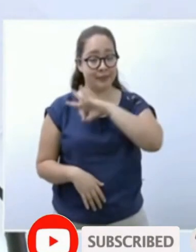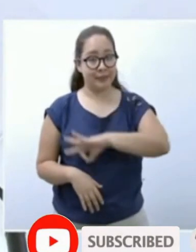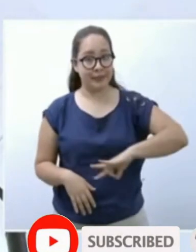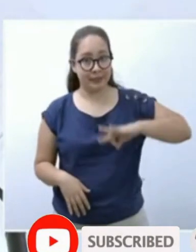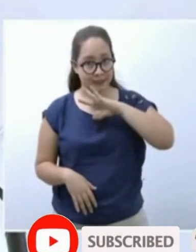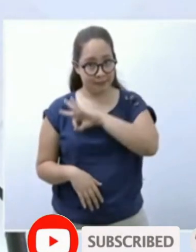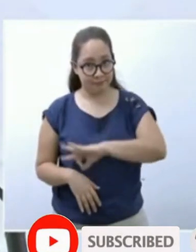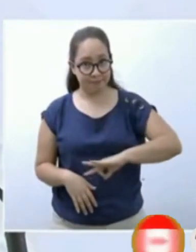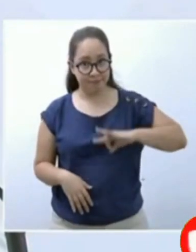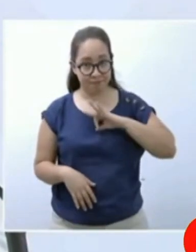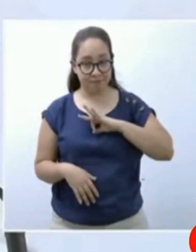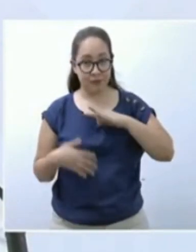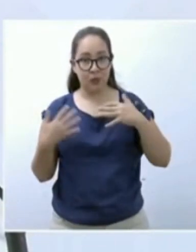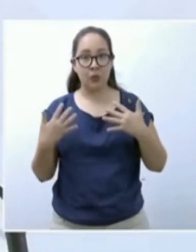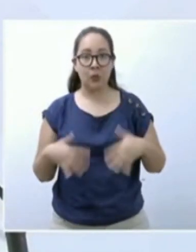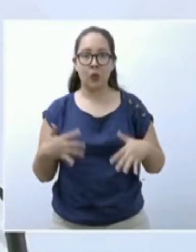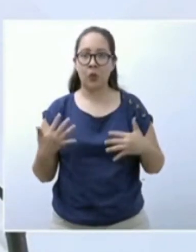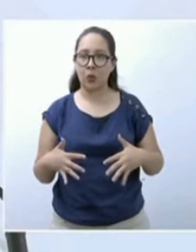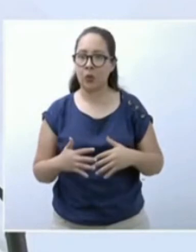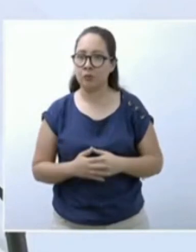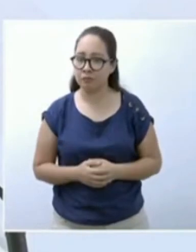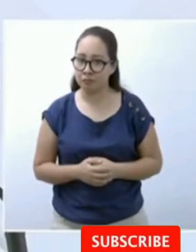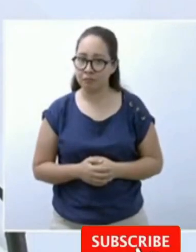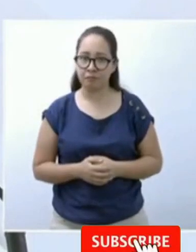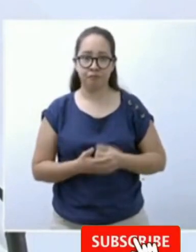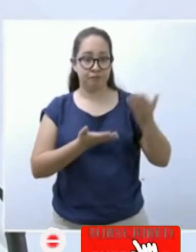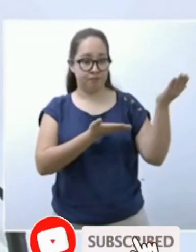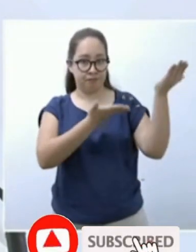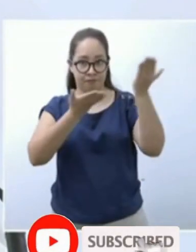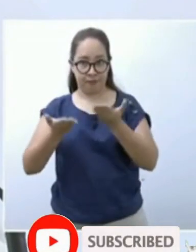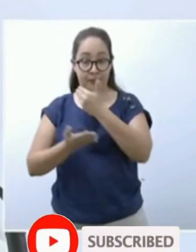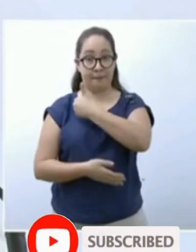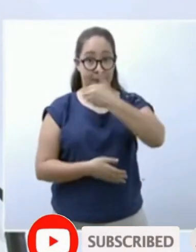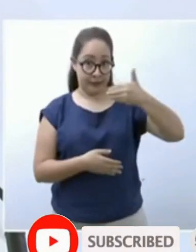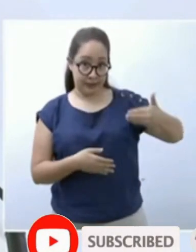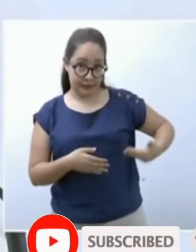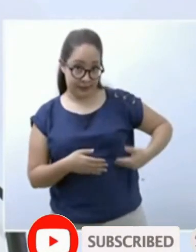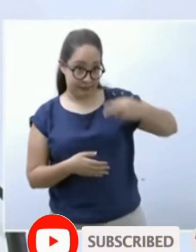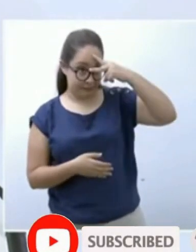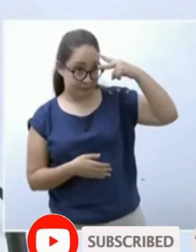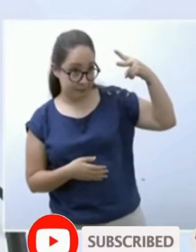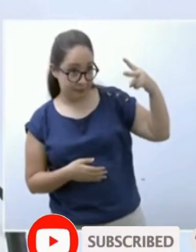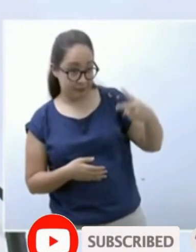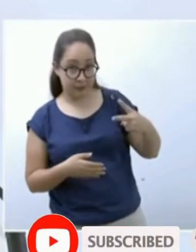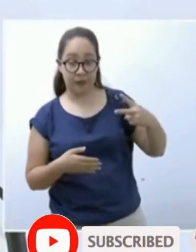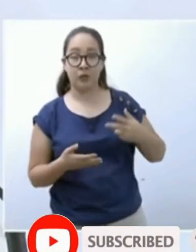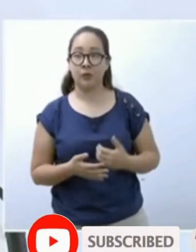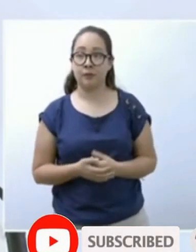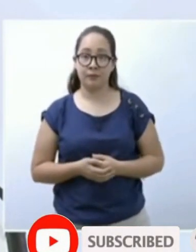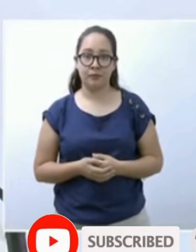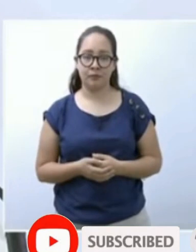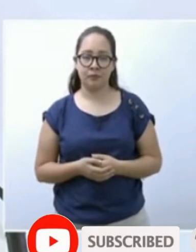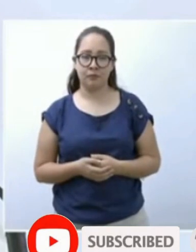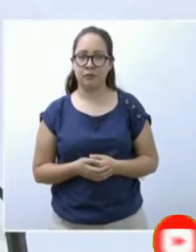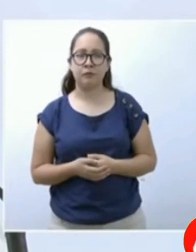acto público en el que recibimos a nuestro presidente después de la